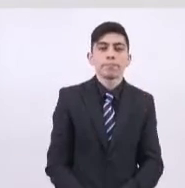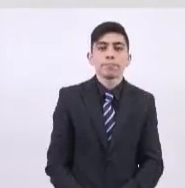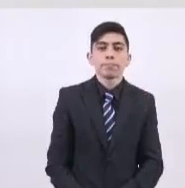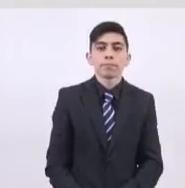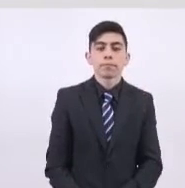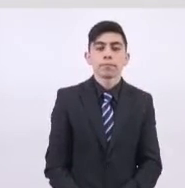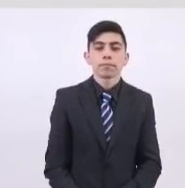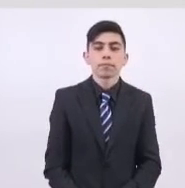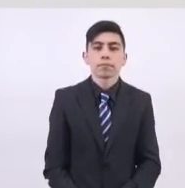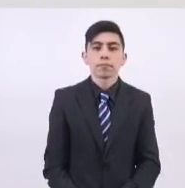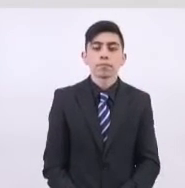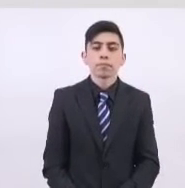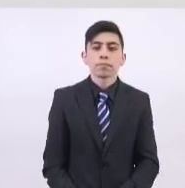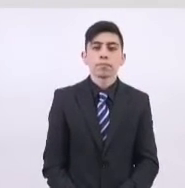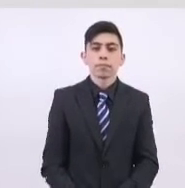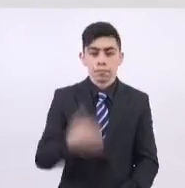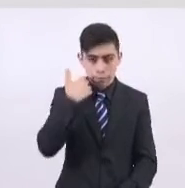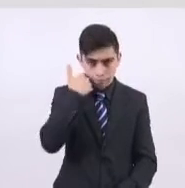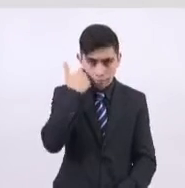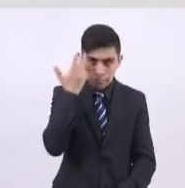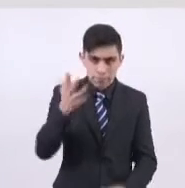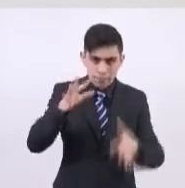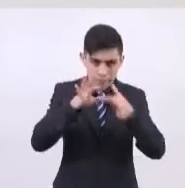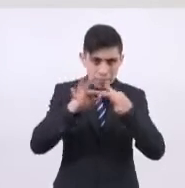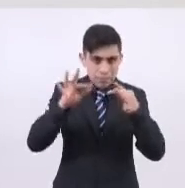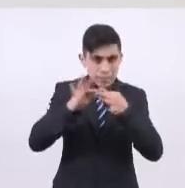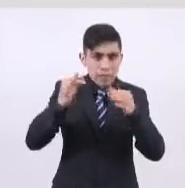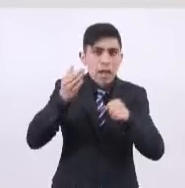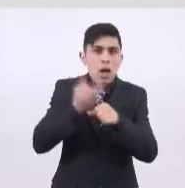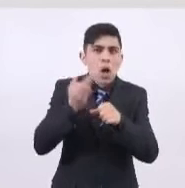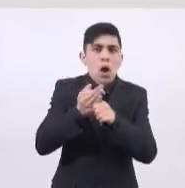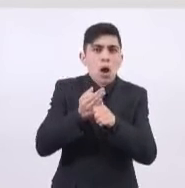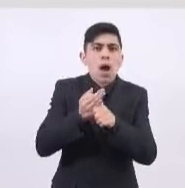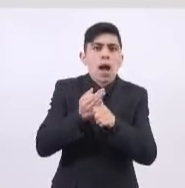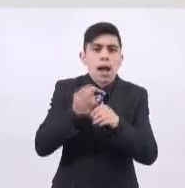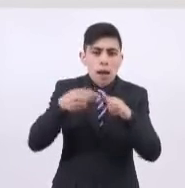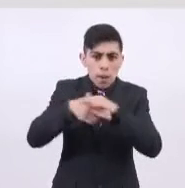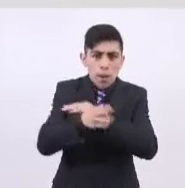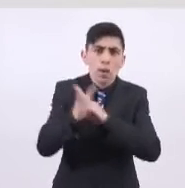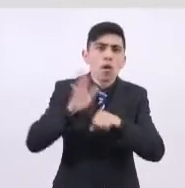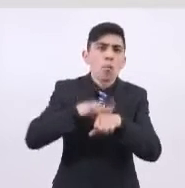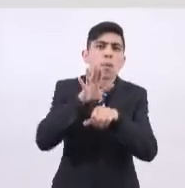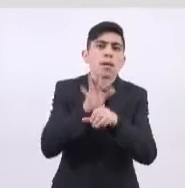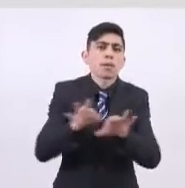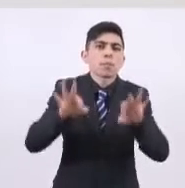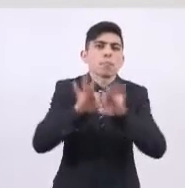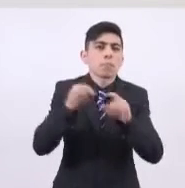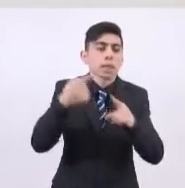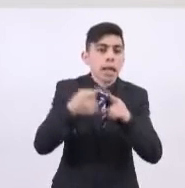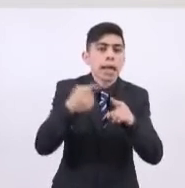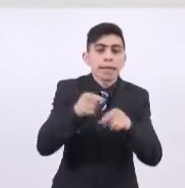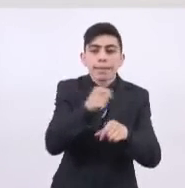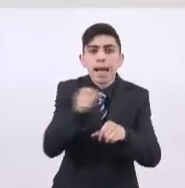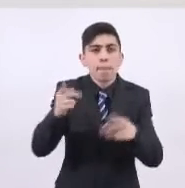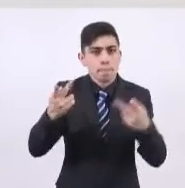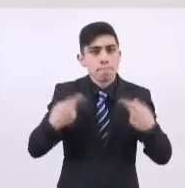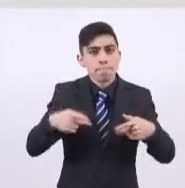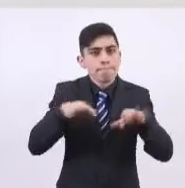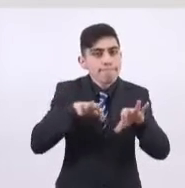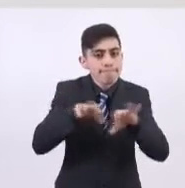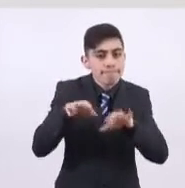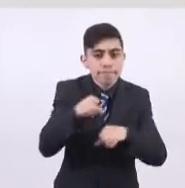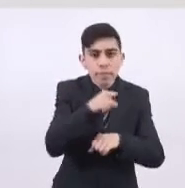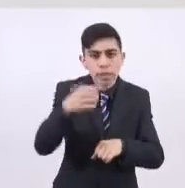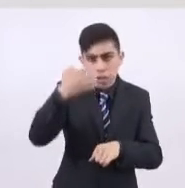Quiero destacar que el activo más importante que tiene el metro son sus trabajadores, por su experiencia,